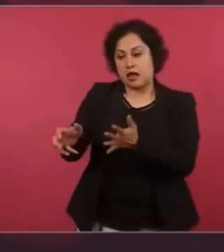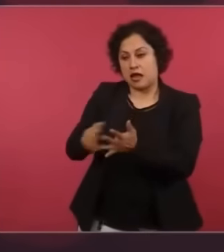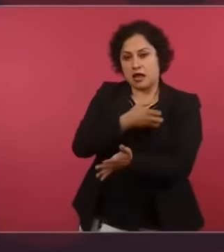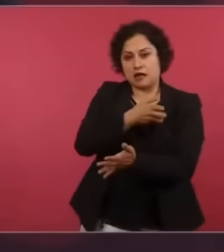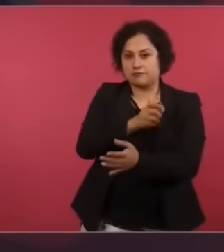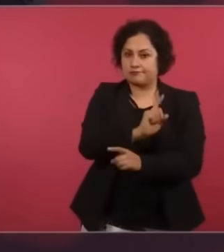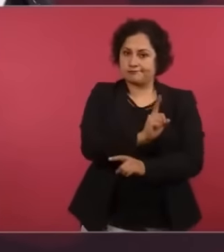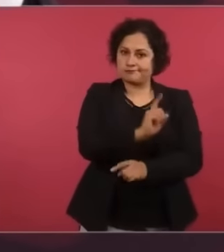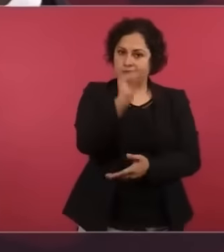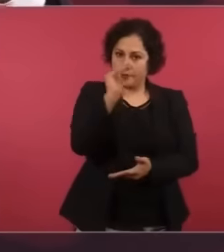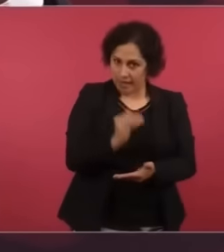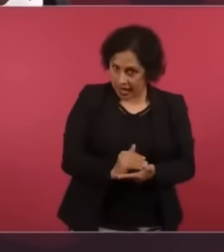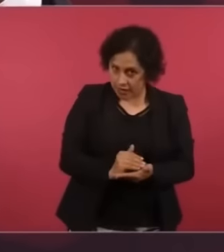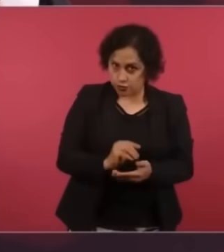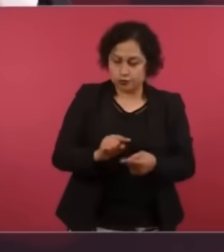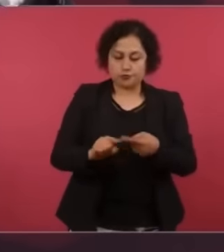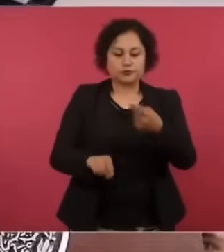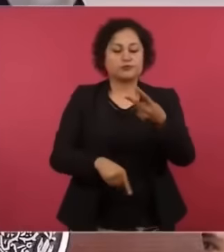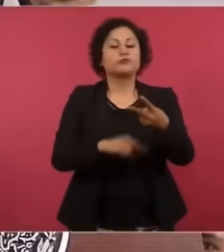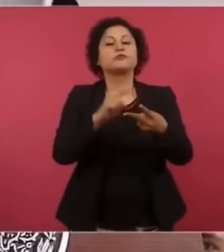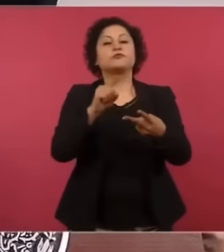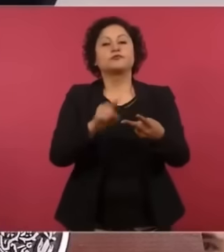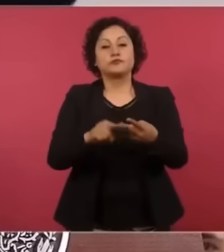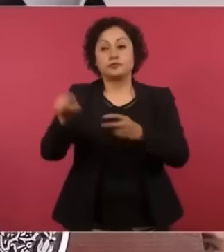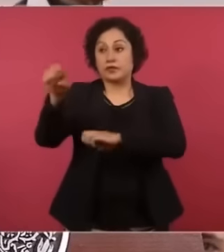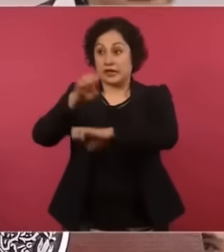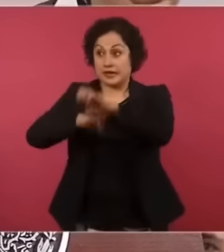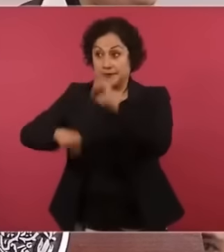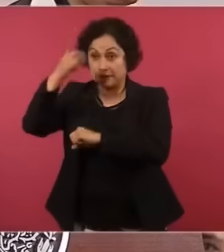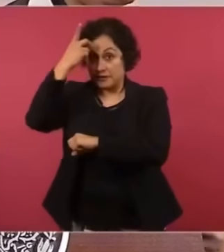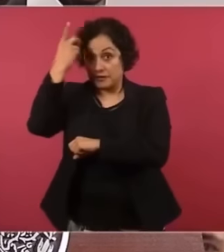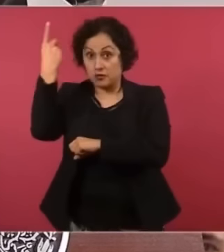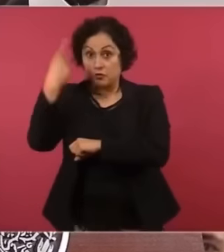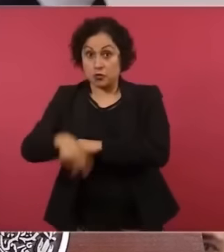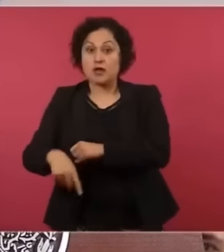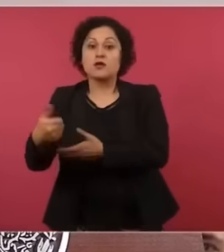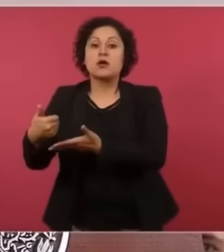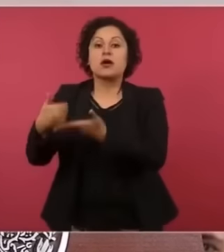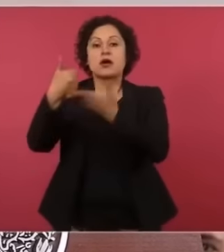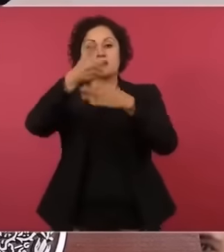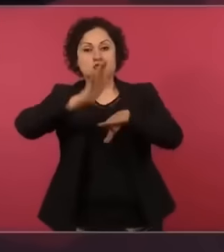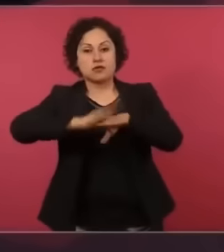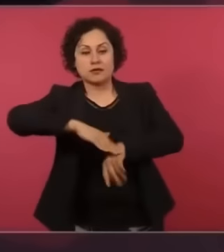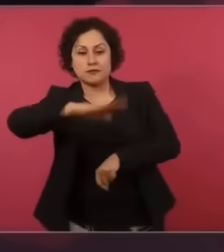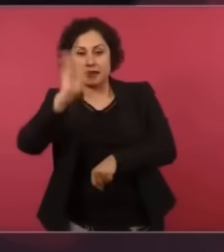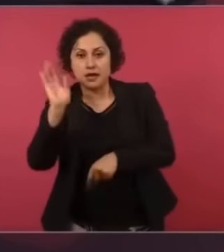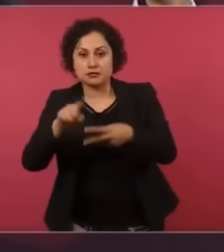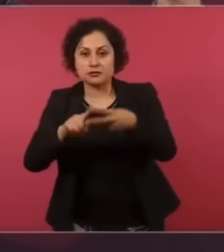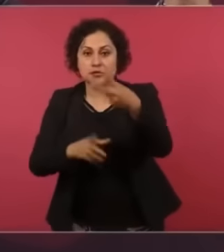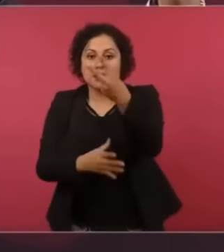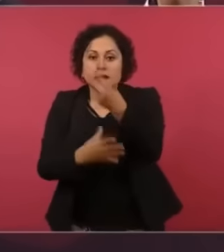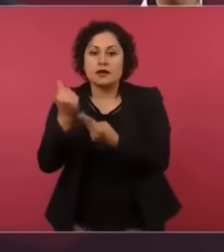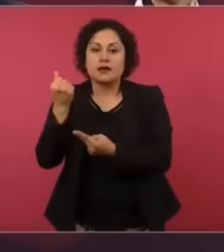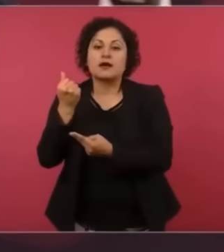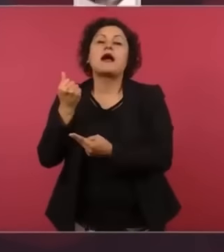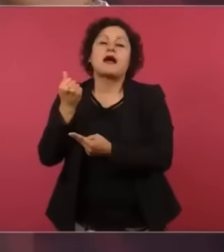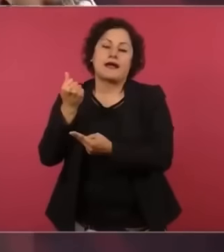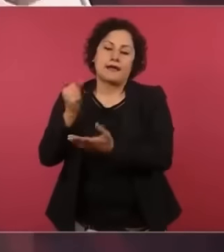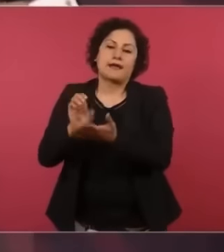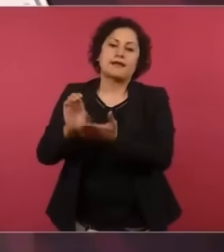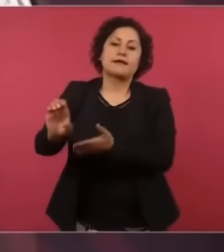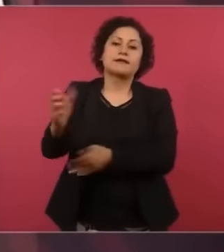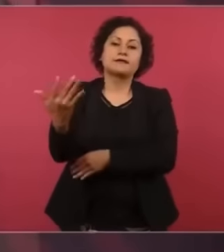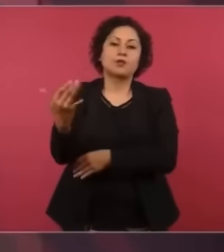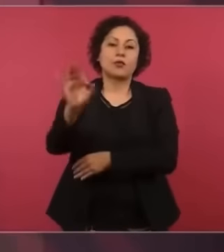este incremento en las cuotas de los empresarios, pues como un 50 por ciento. ¿Qué